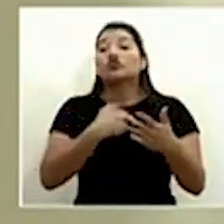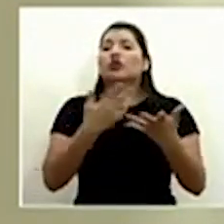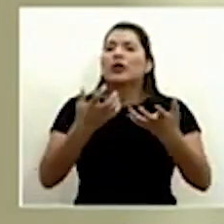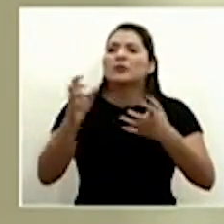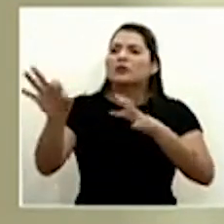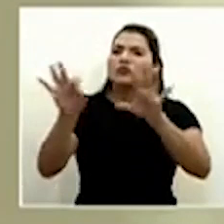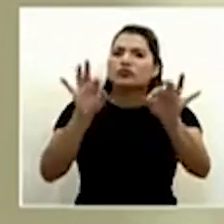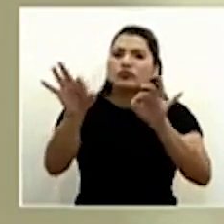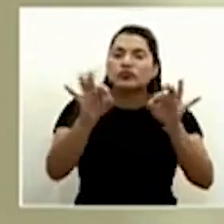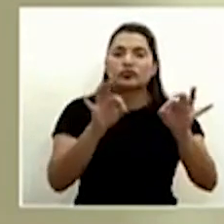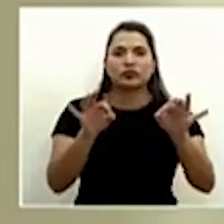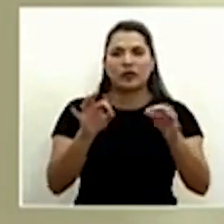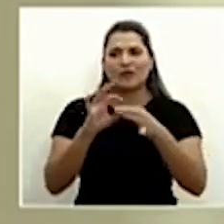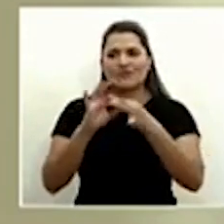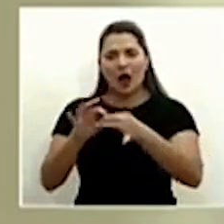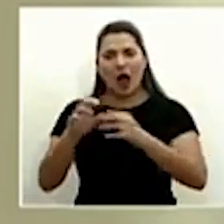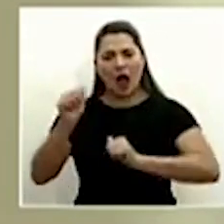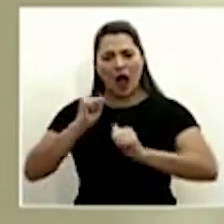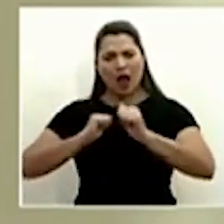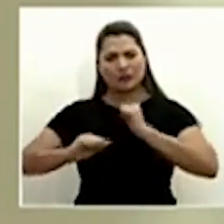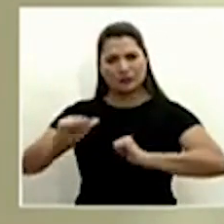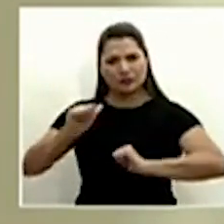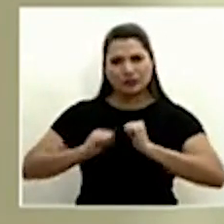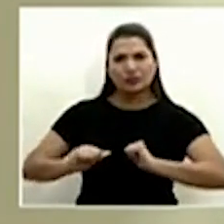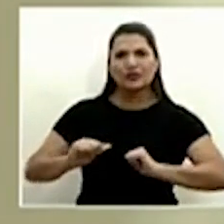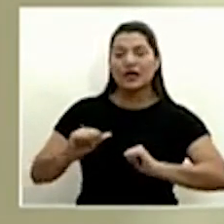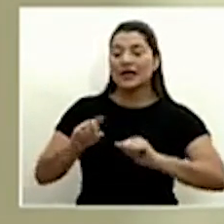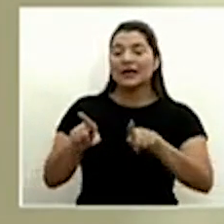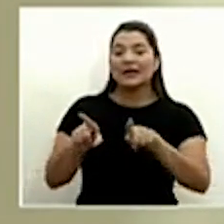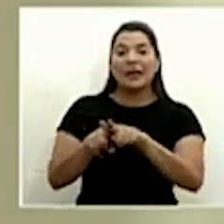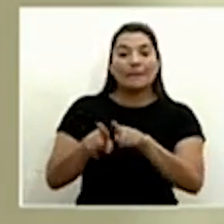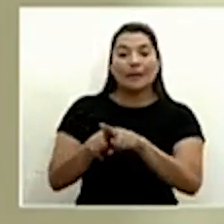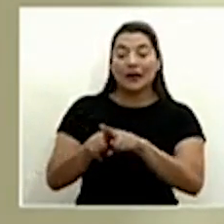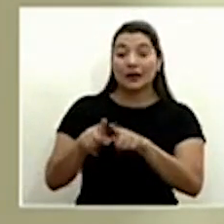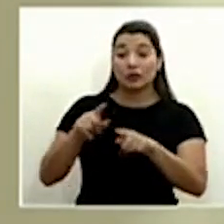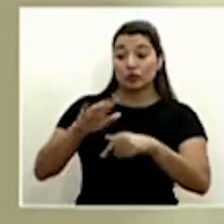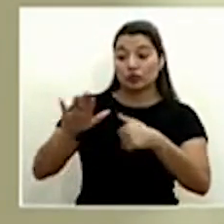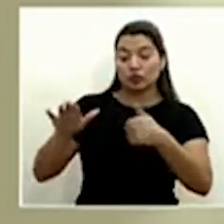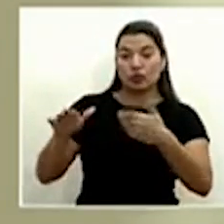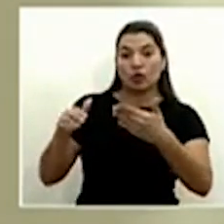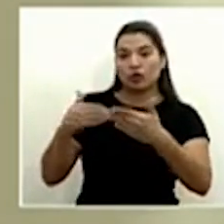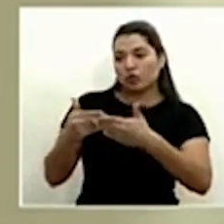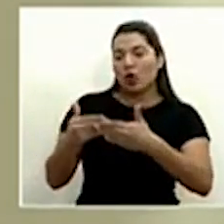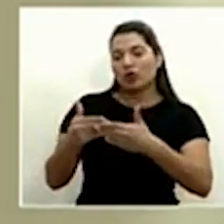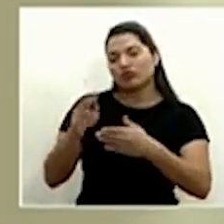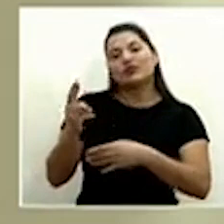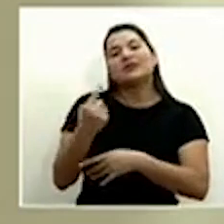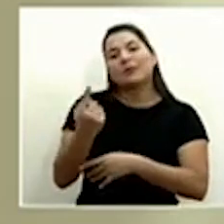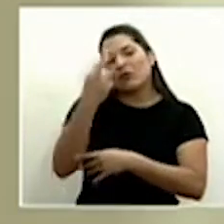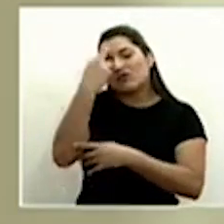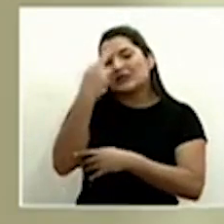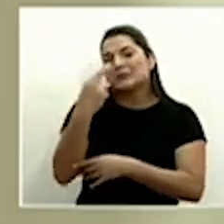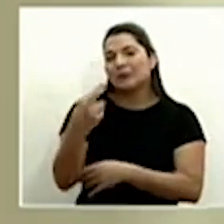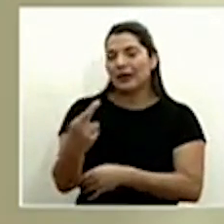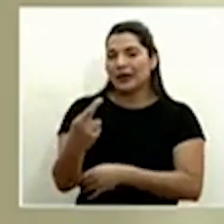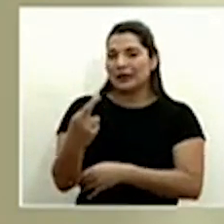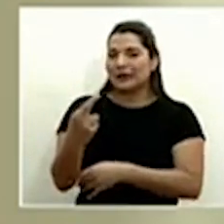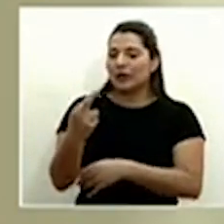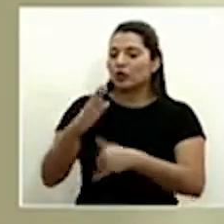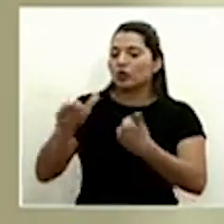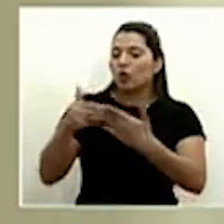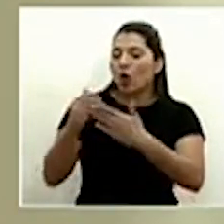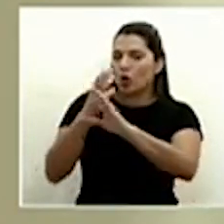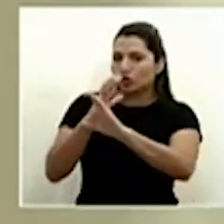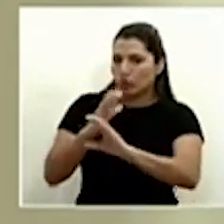escénico, el rigor y la comprensión con las pautas de formalización que exige nuestra Comisión Nacional de Emergencia para asegurar la rendición de